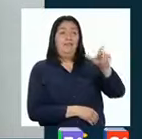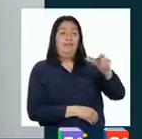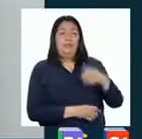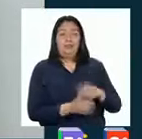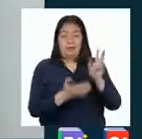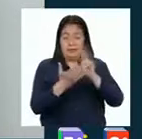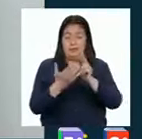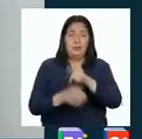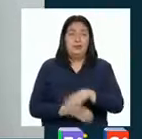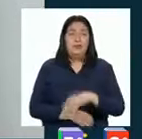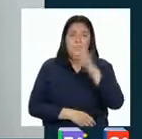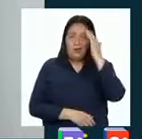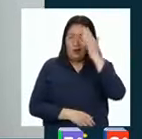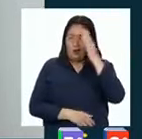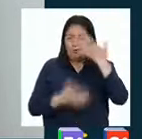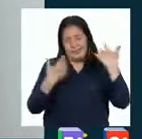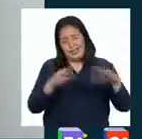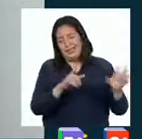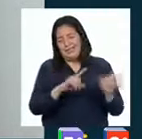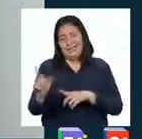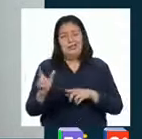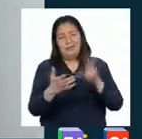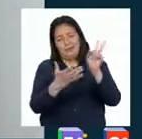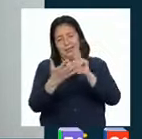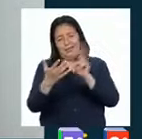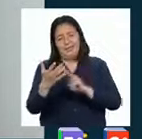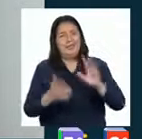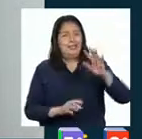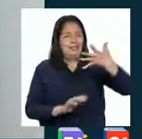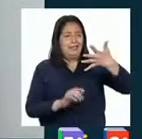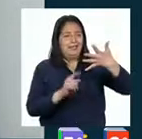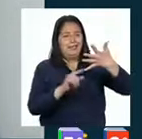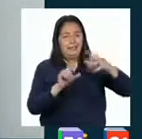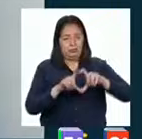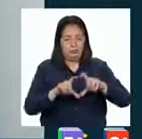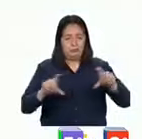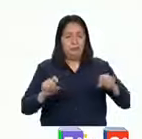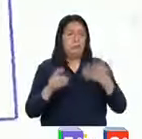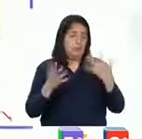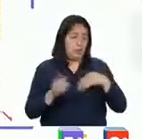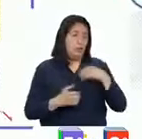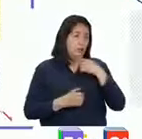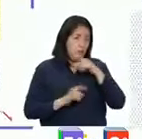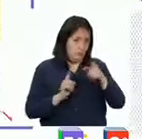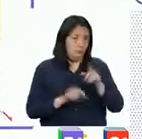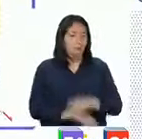siguiente párrafo. Hola, estoy lista para leer el quinto párrafo y comentarlo. Aquí voy.